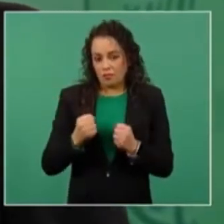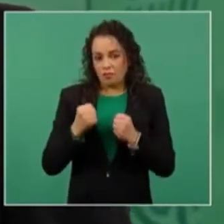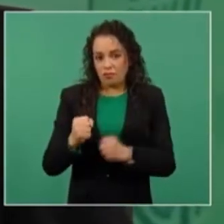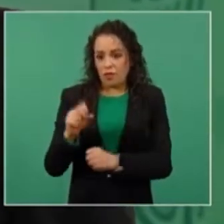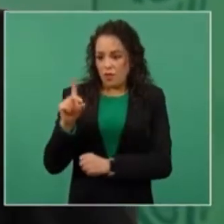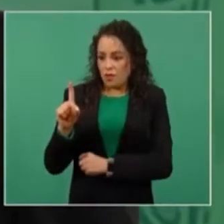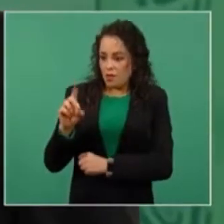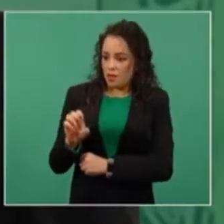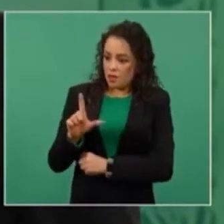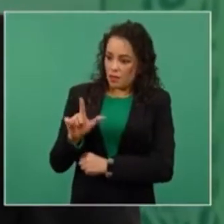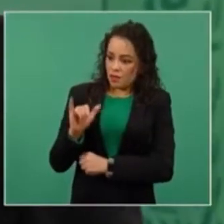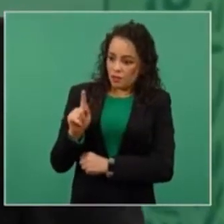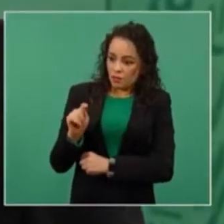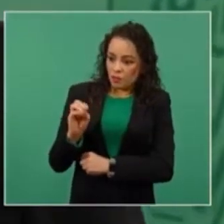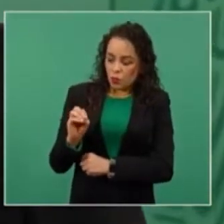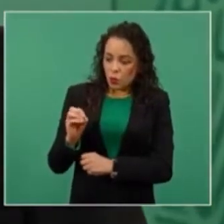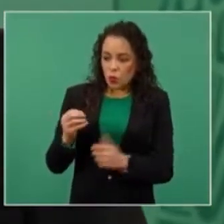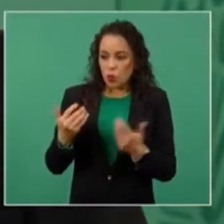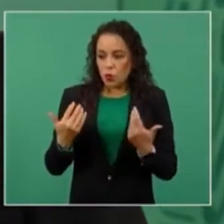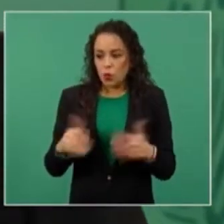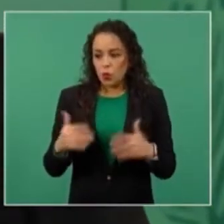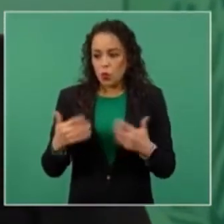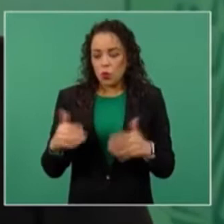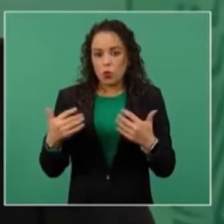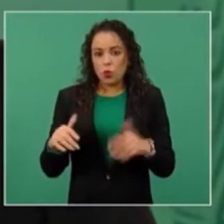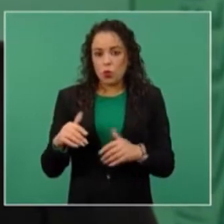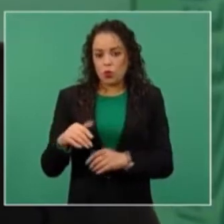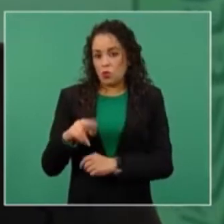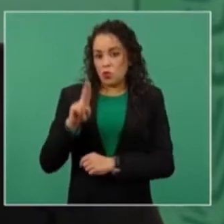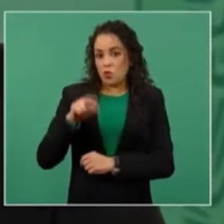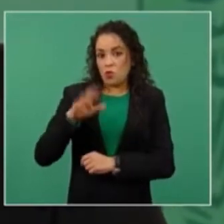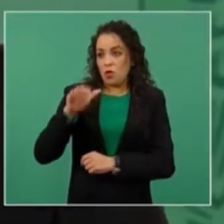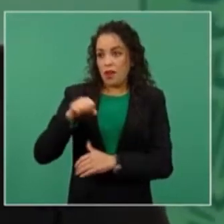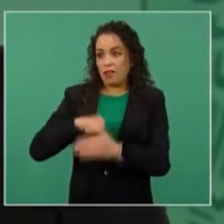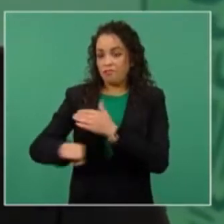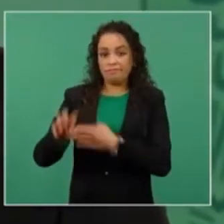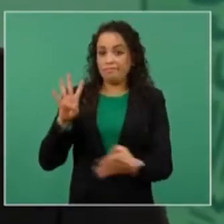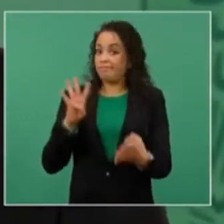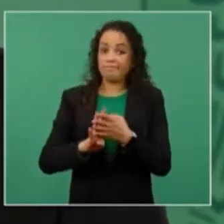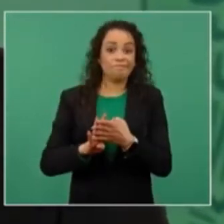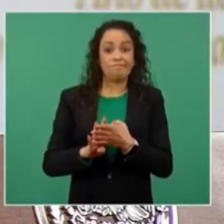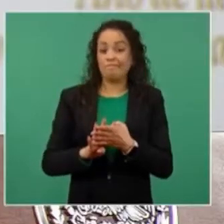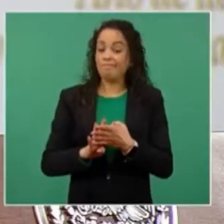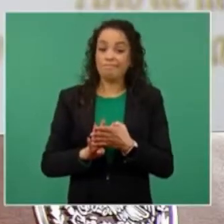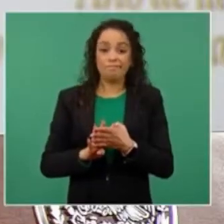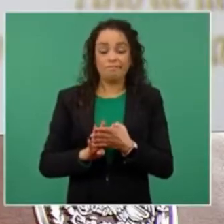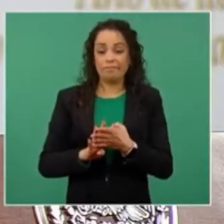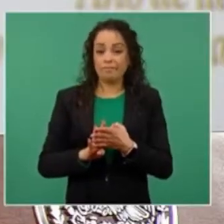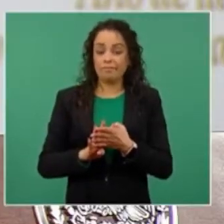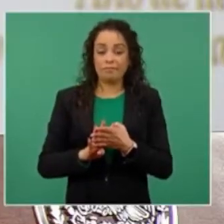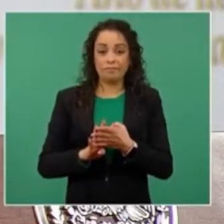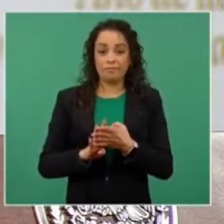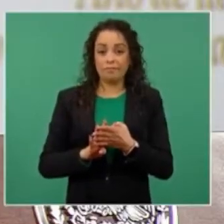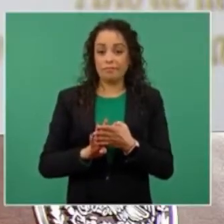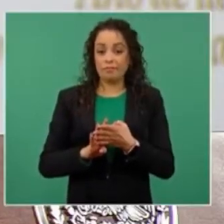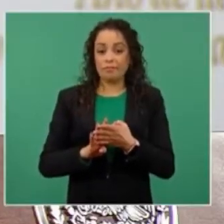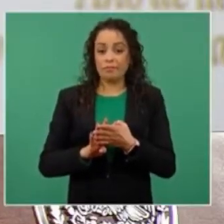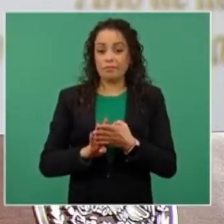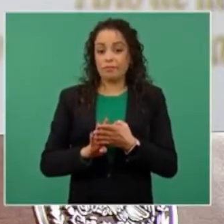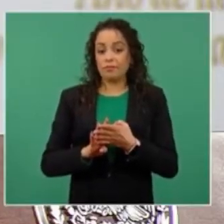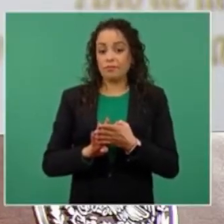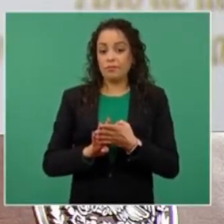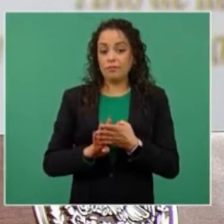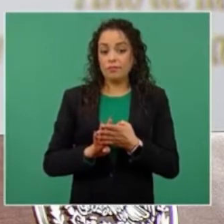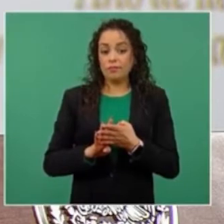nunca van a la cárcel o muy rara